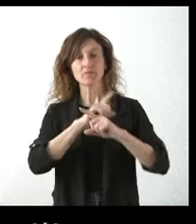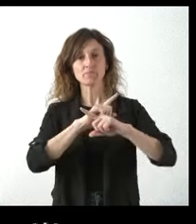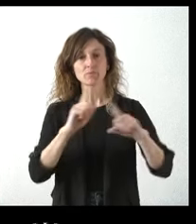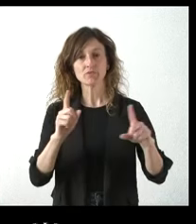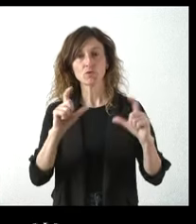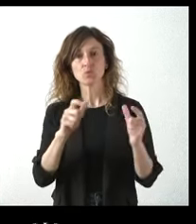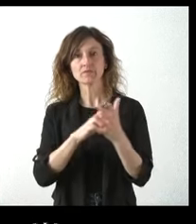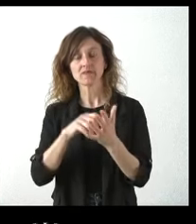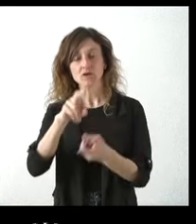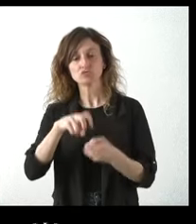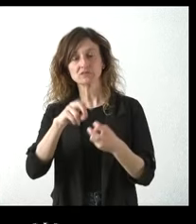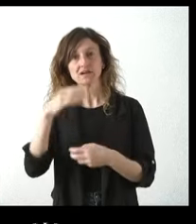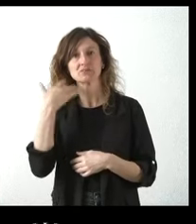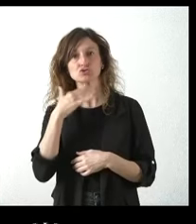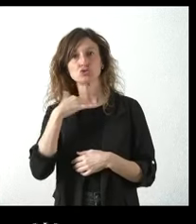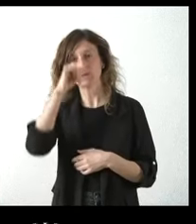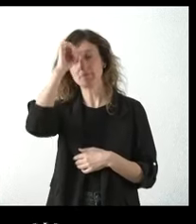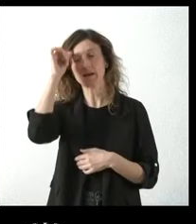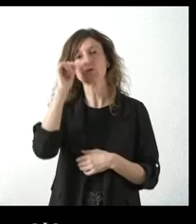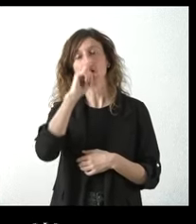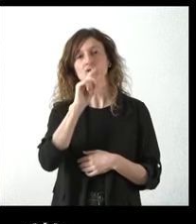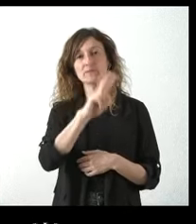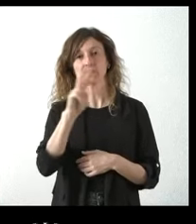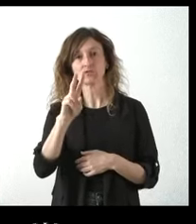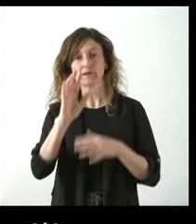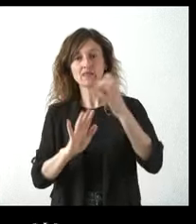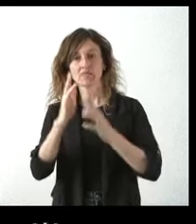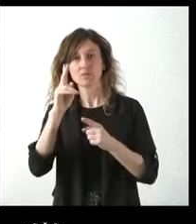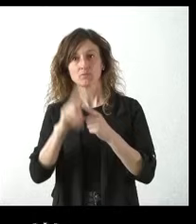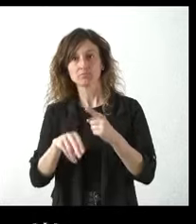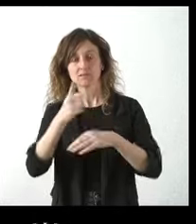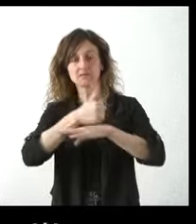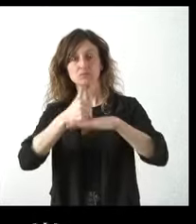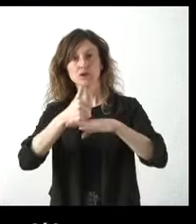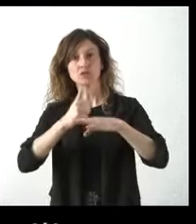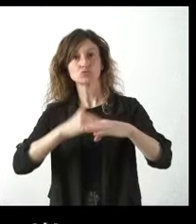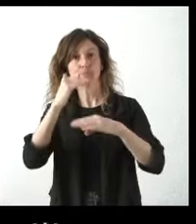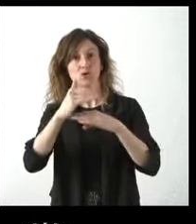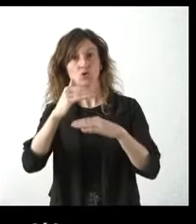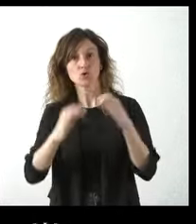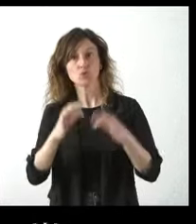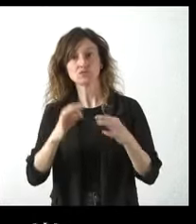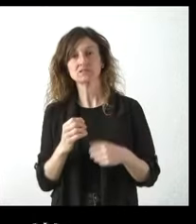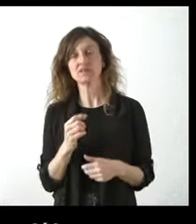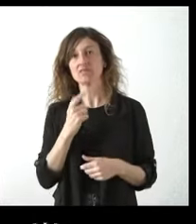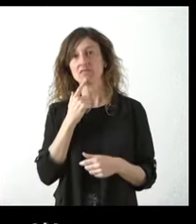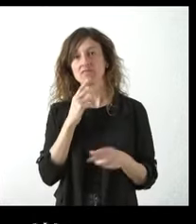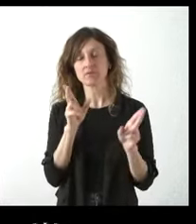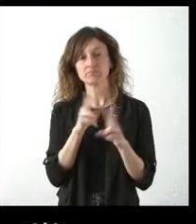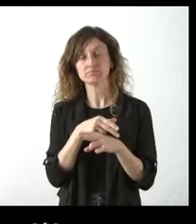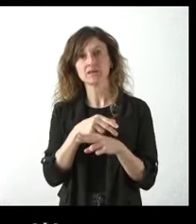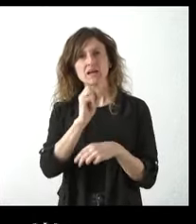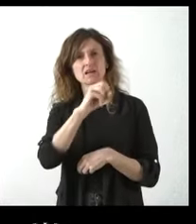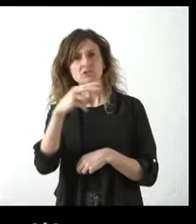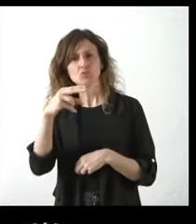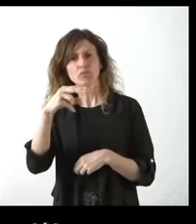de cosechar en Soria en el verano de 2022 para evitar incendios dictada por el Tribunal Superior de Justicia. Temen que después de esta resolución